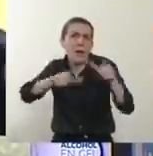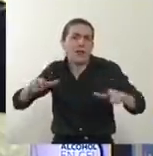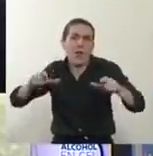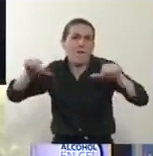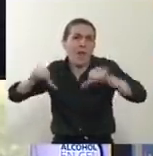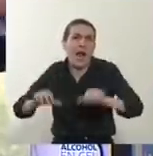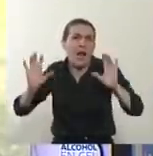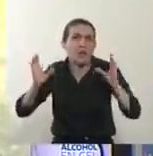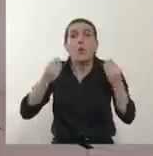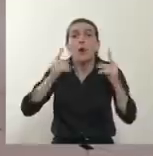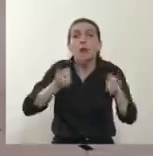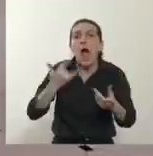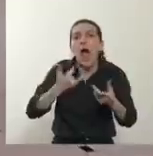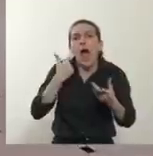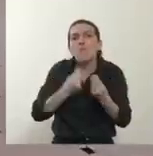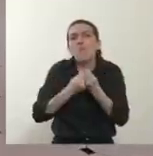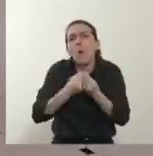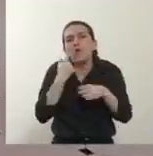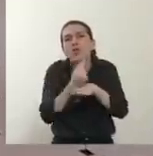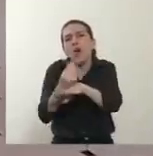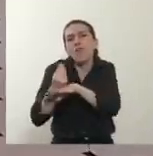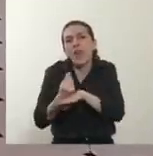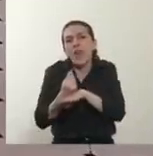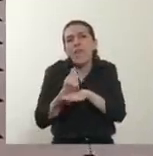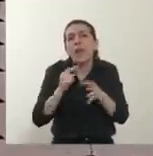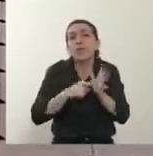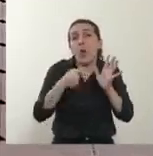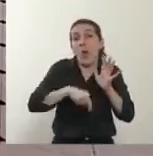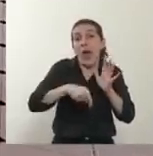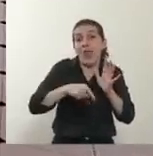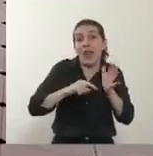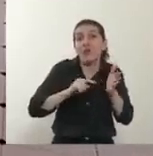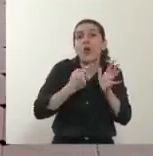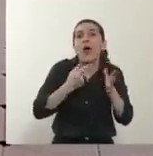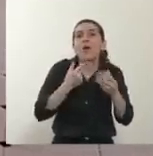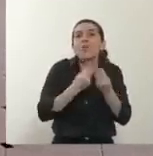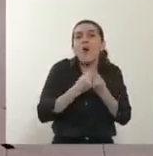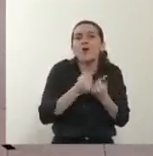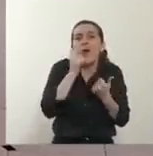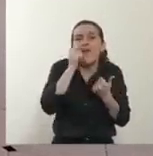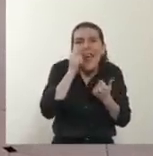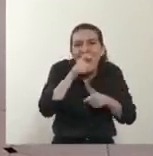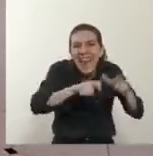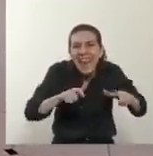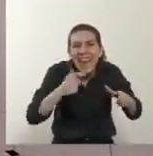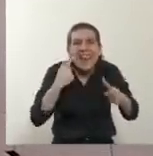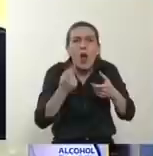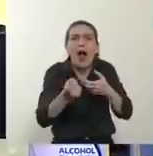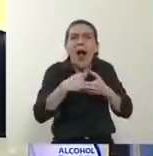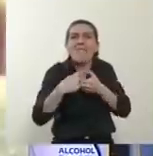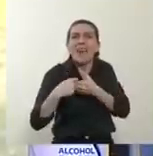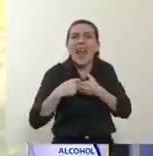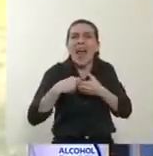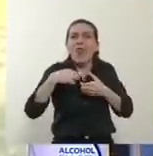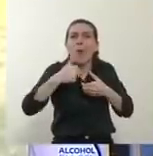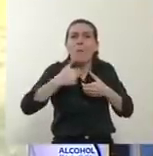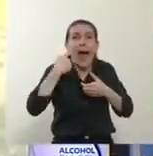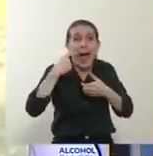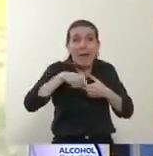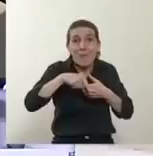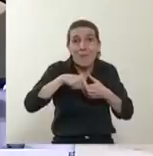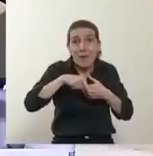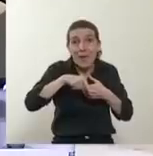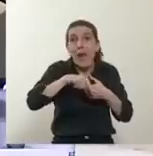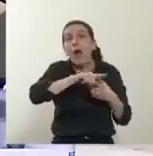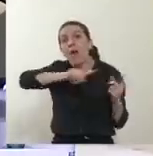también tiene mucha gente de la ciudad de Buenos Aires, muchos abuelos, muchos afiliados del PAMI que están siendo atendidos hoy en la